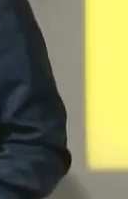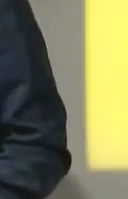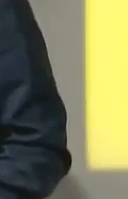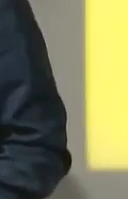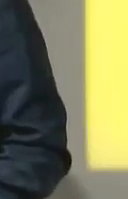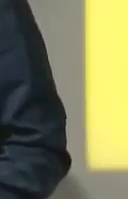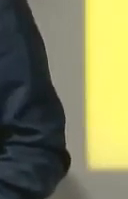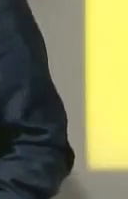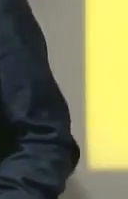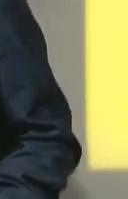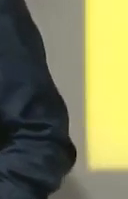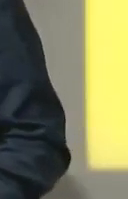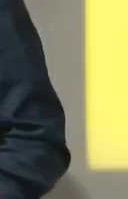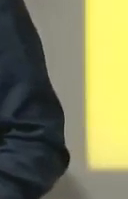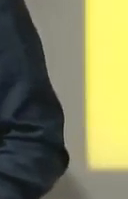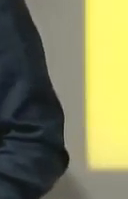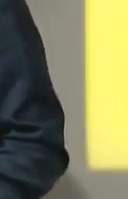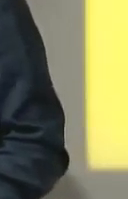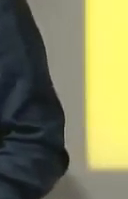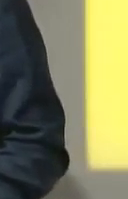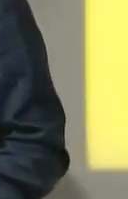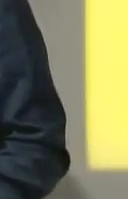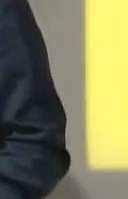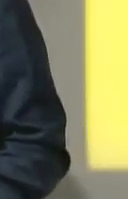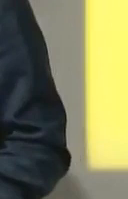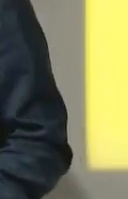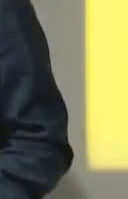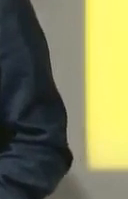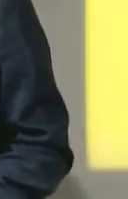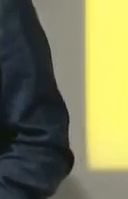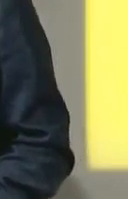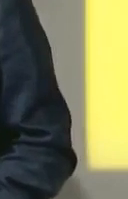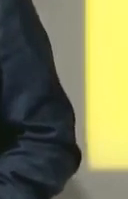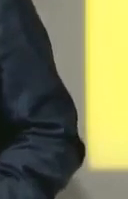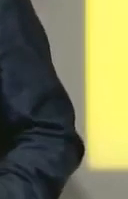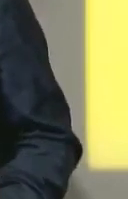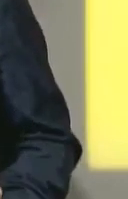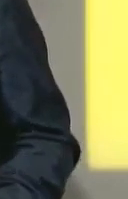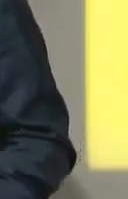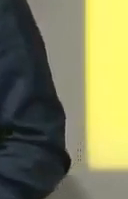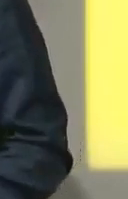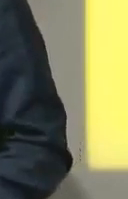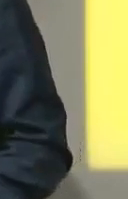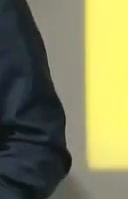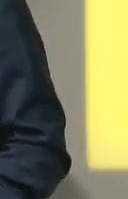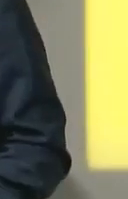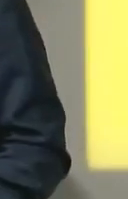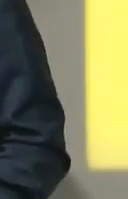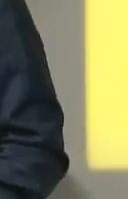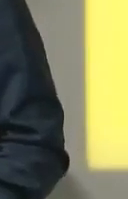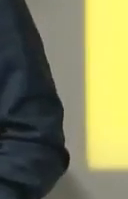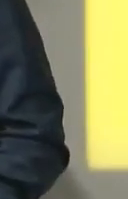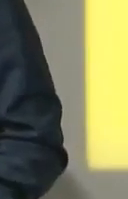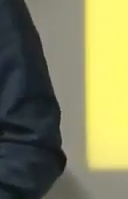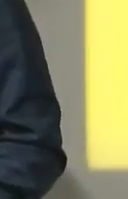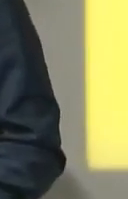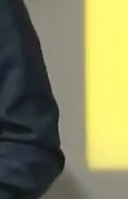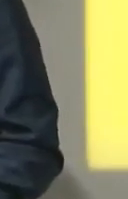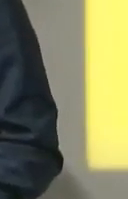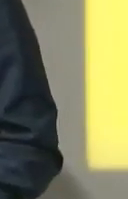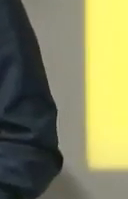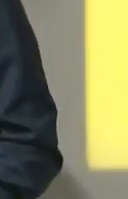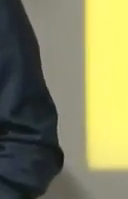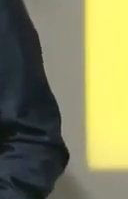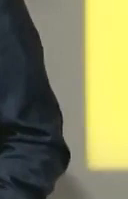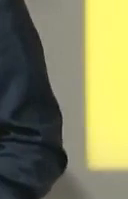venezolano. De esta forma termina la actividad presidencial de esta jornada también informativa y por supuesto nosotros vamos